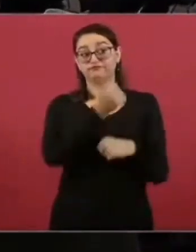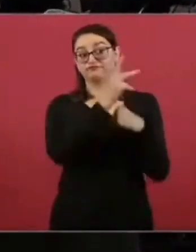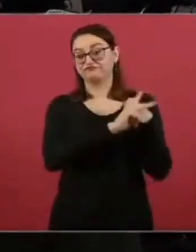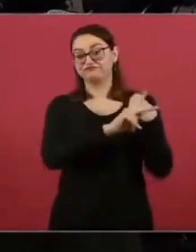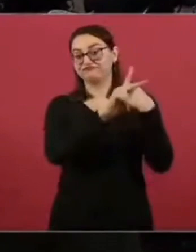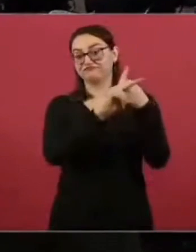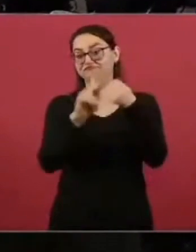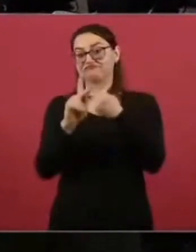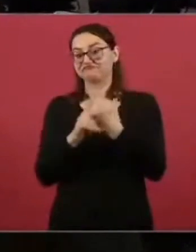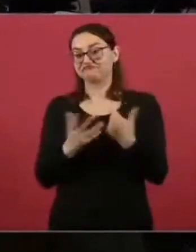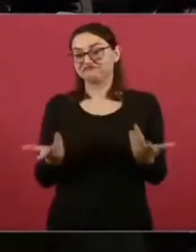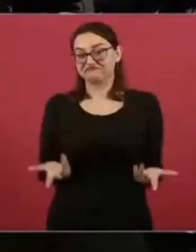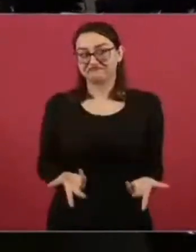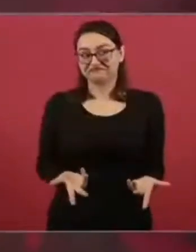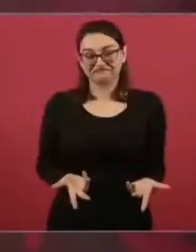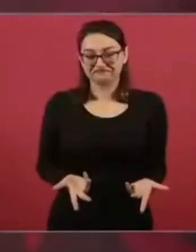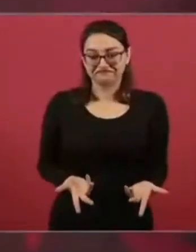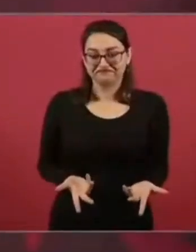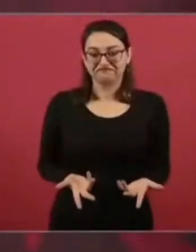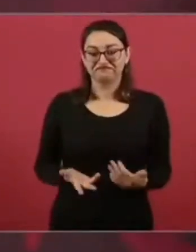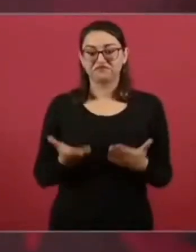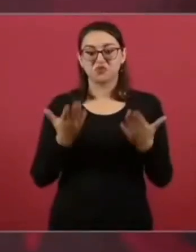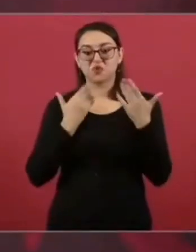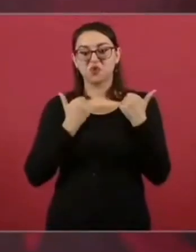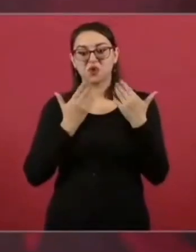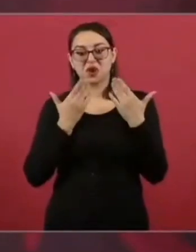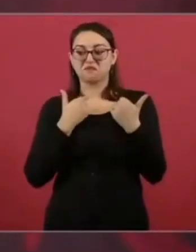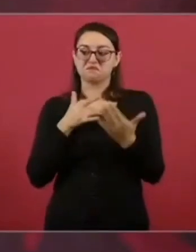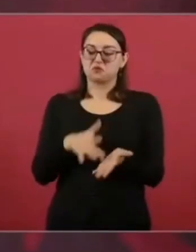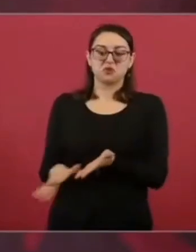otros gobiernos.